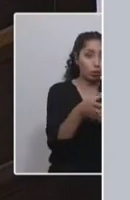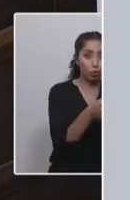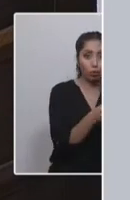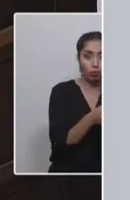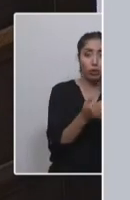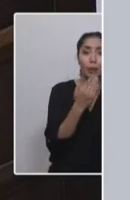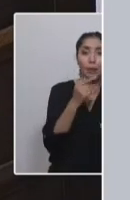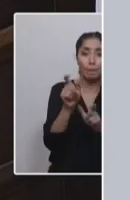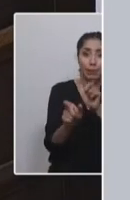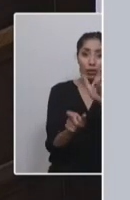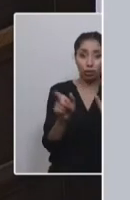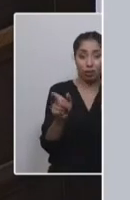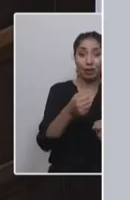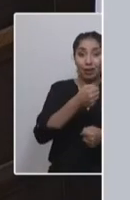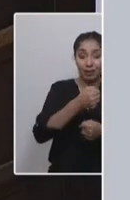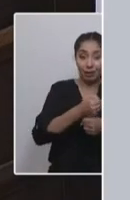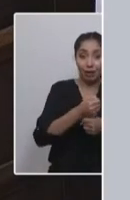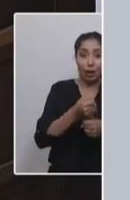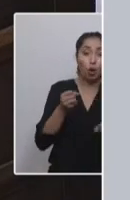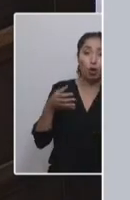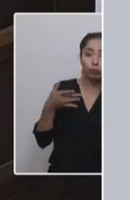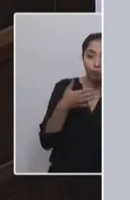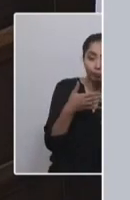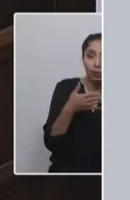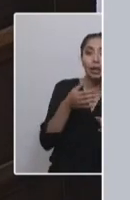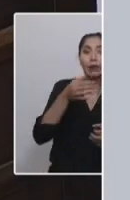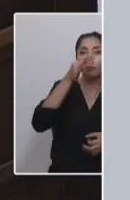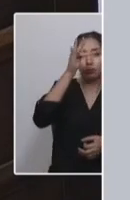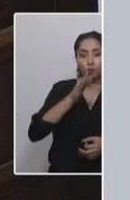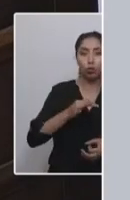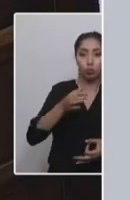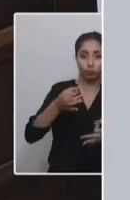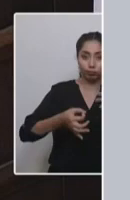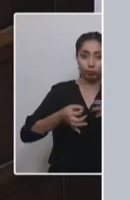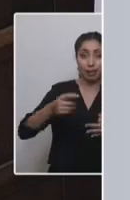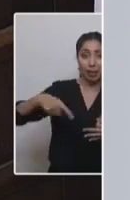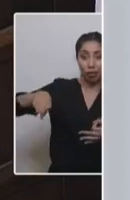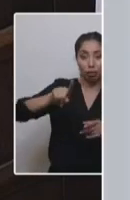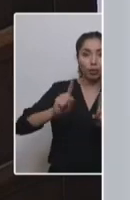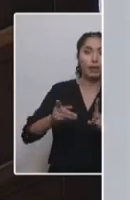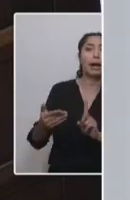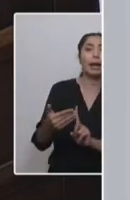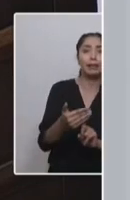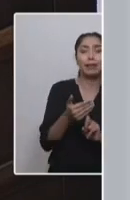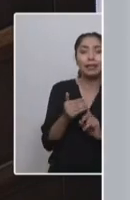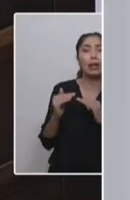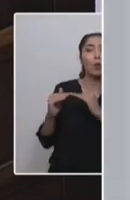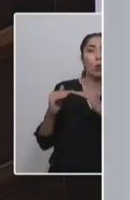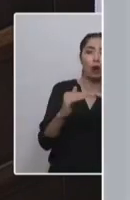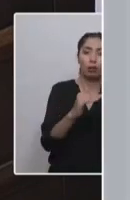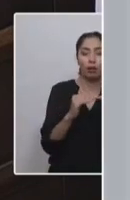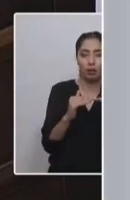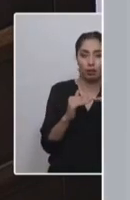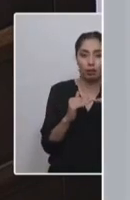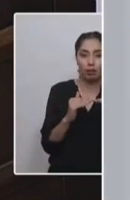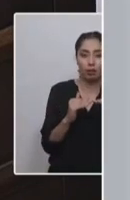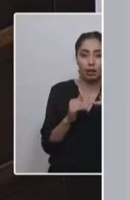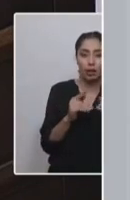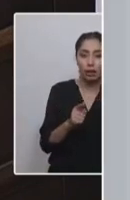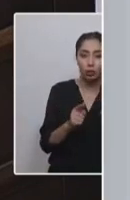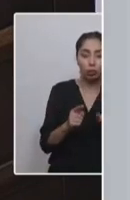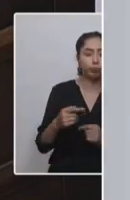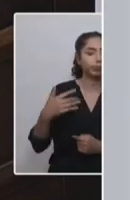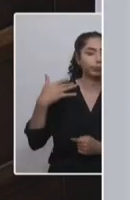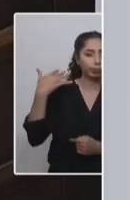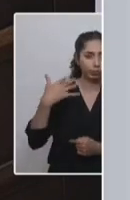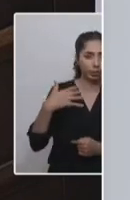hacer aplicable la normativa en base a esas diferencias, como lo serían los pueblos originarios en base a su cultura o a su interculturalidad.